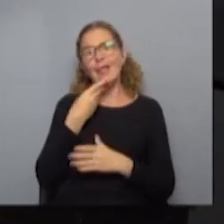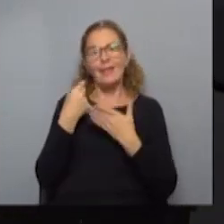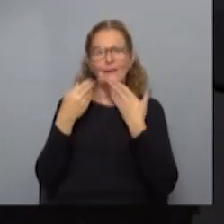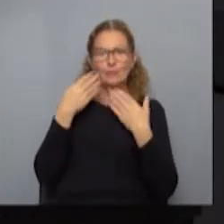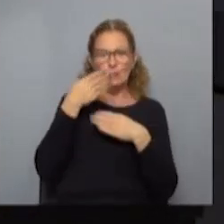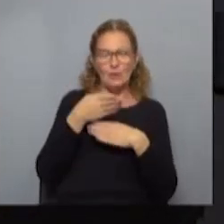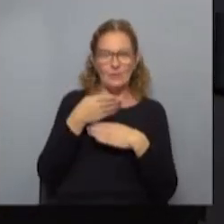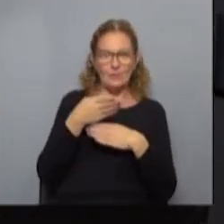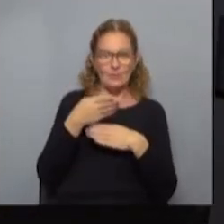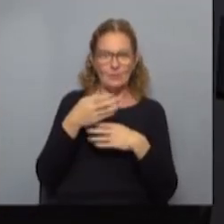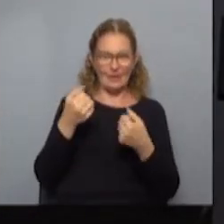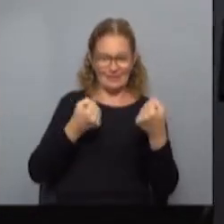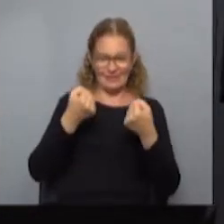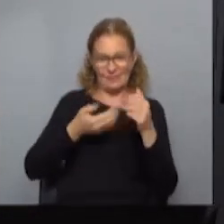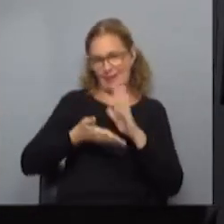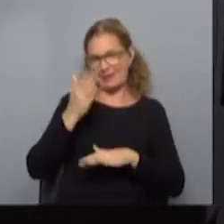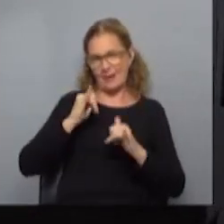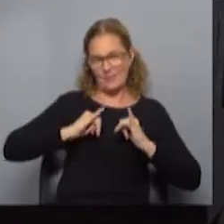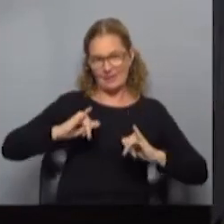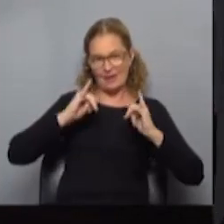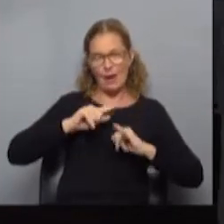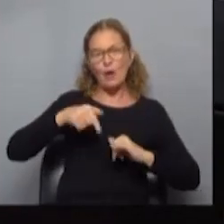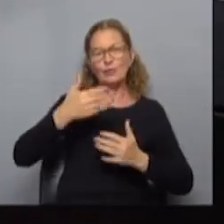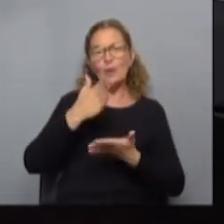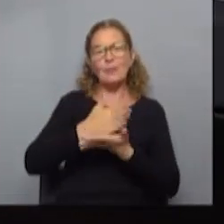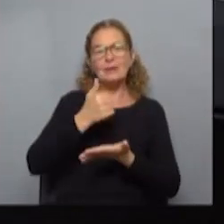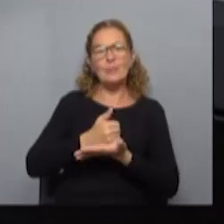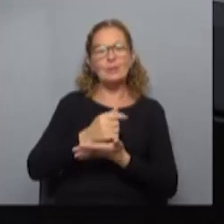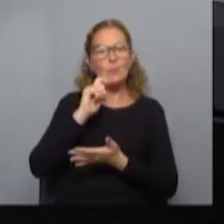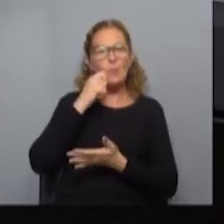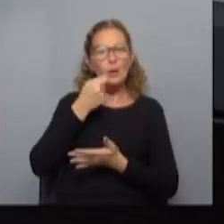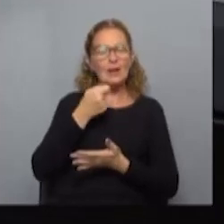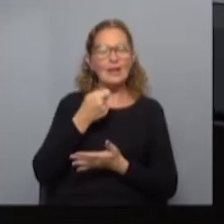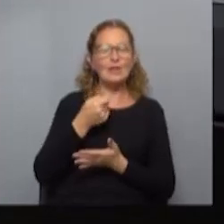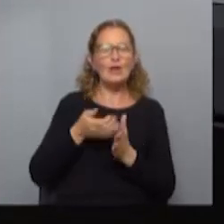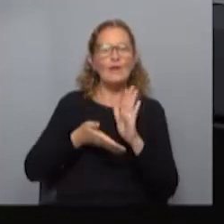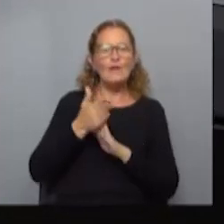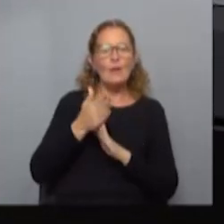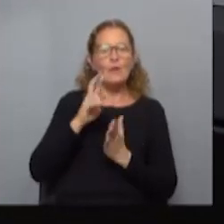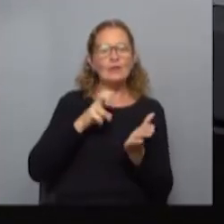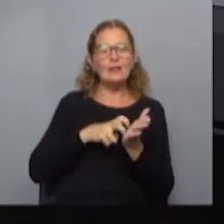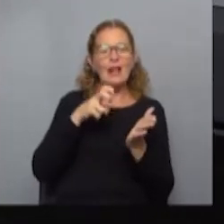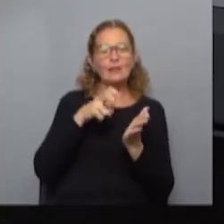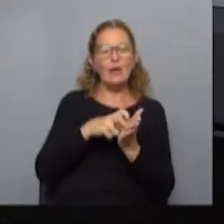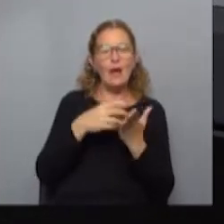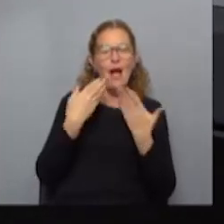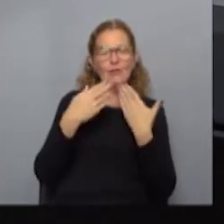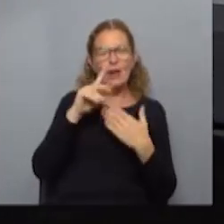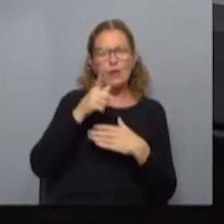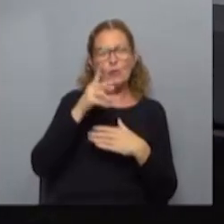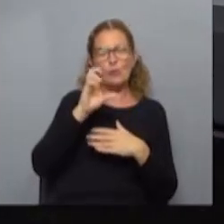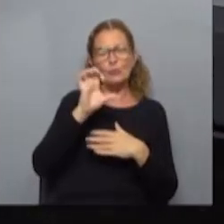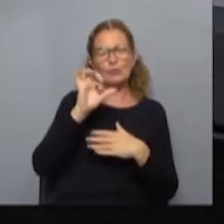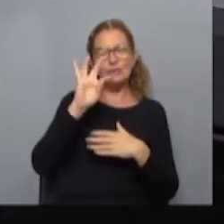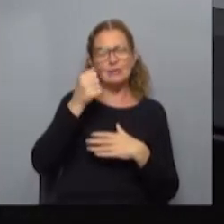subirme a algún tipo de vehículo e ir a pasear. Otro departamento muy lindo también. Nos vamos del este al oeste, nos vamos para Salto, hablar con Gustavo